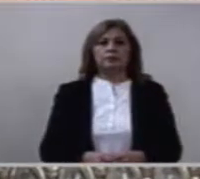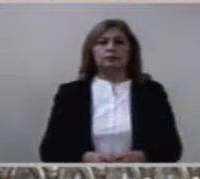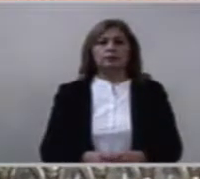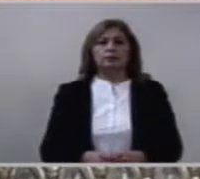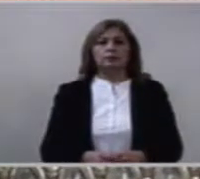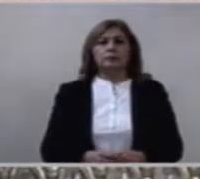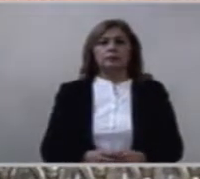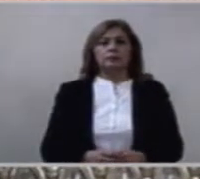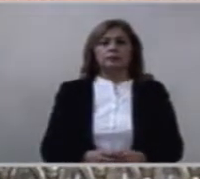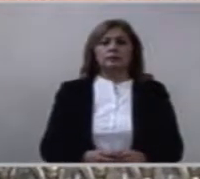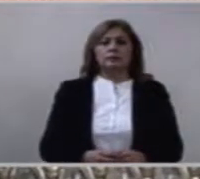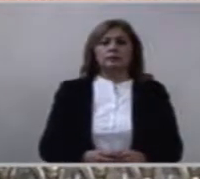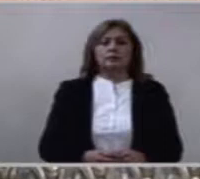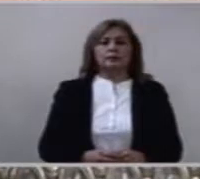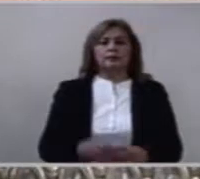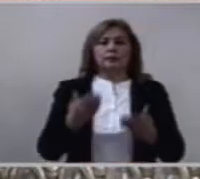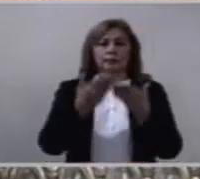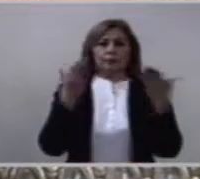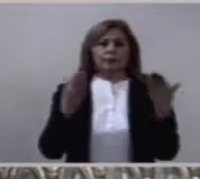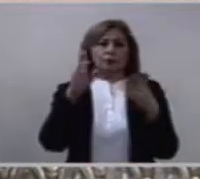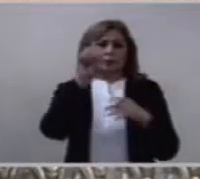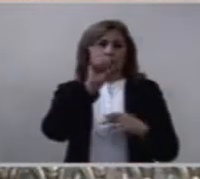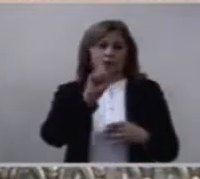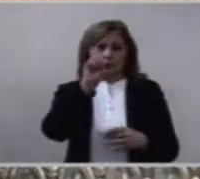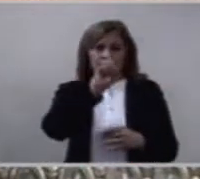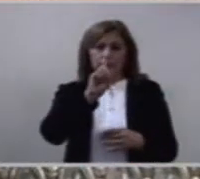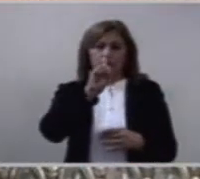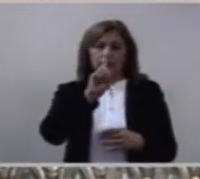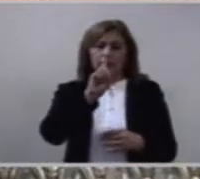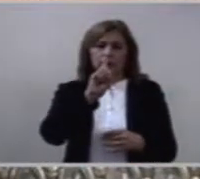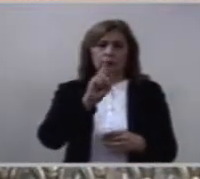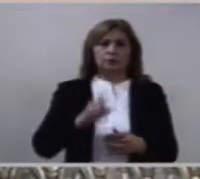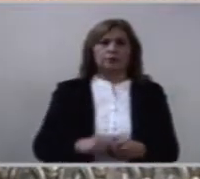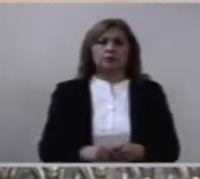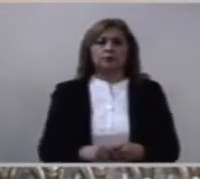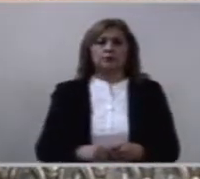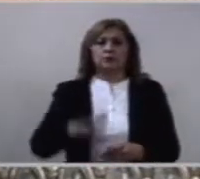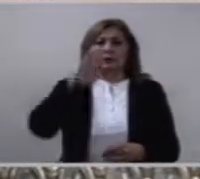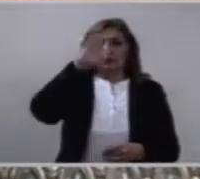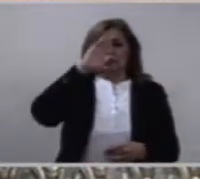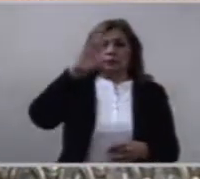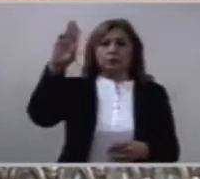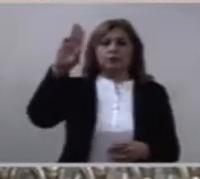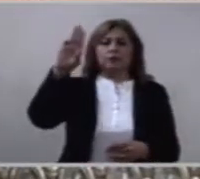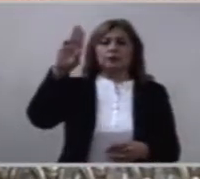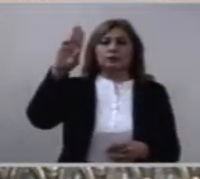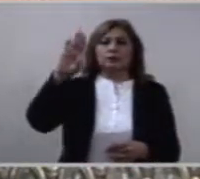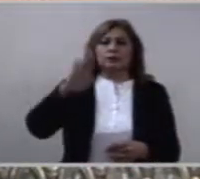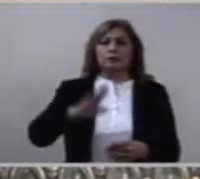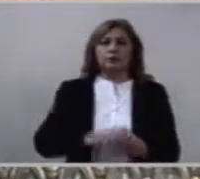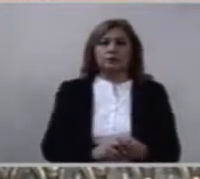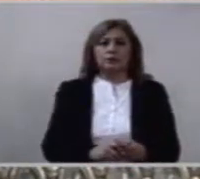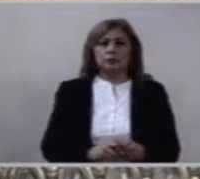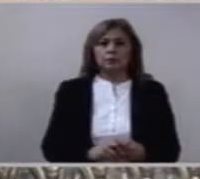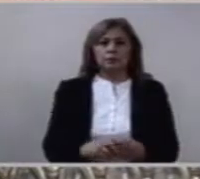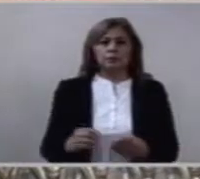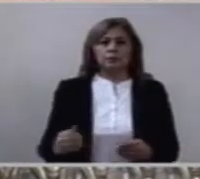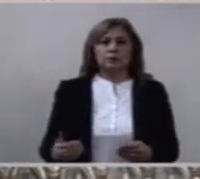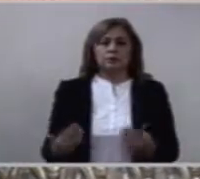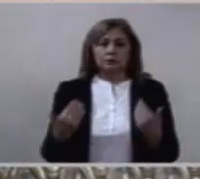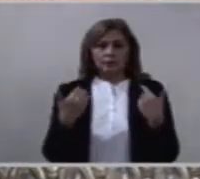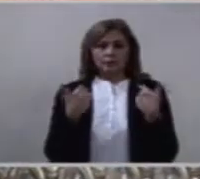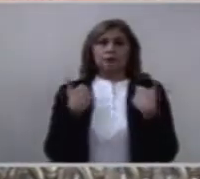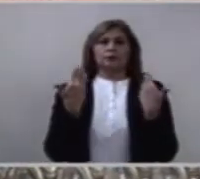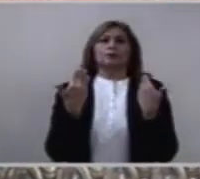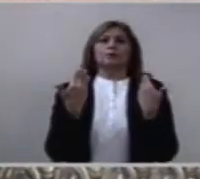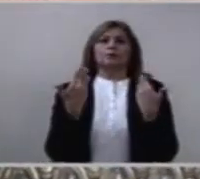En este domingo, el Señor nos sorprende con su sabiduría.